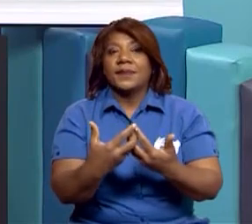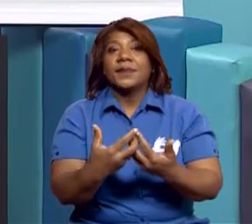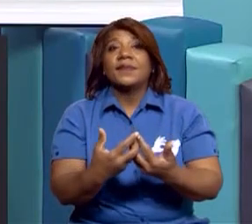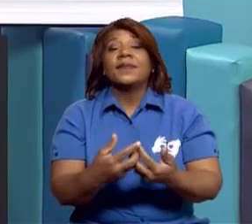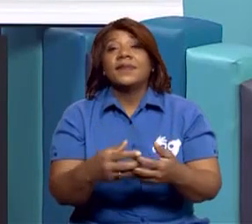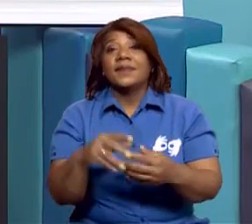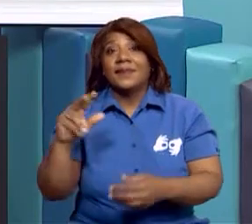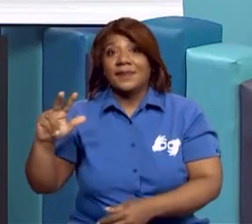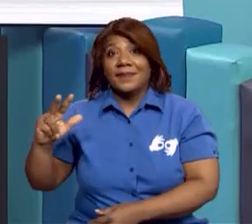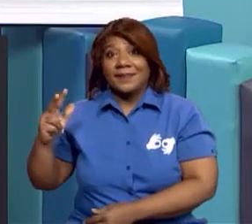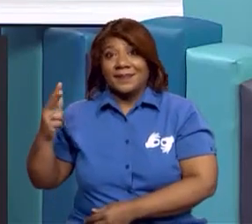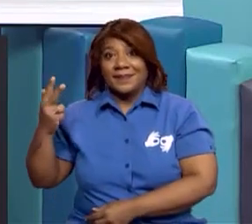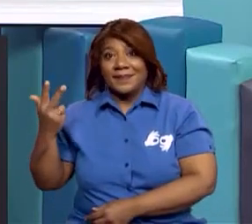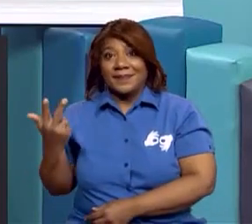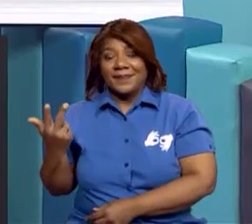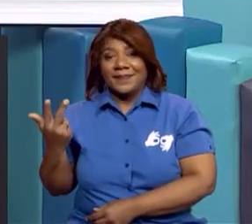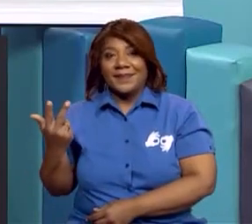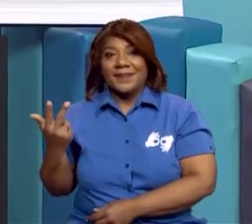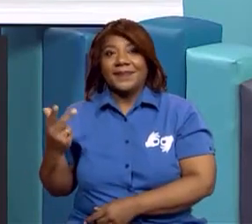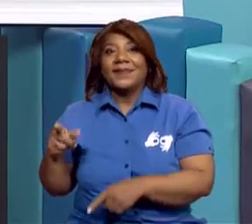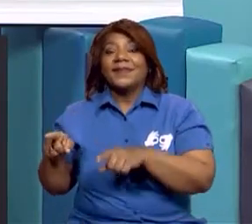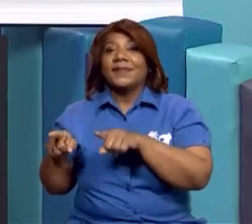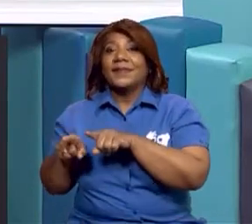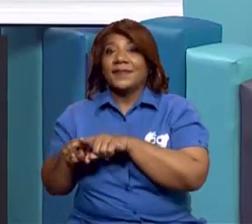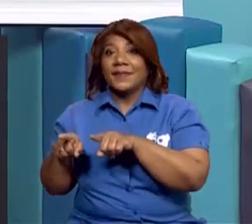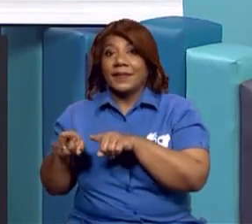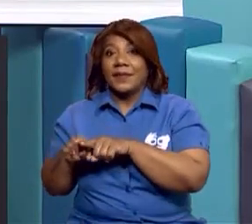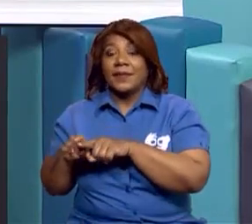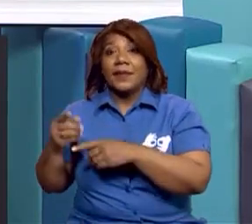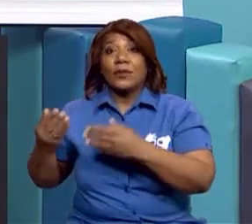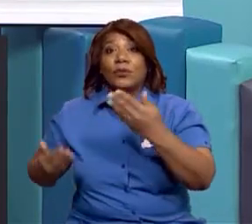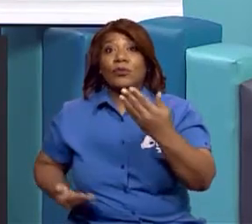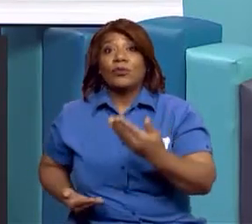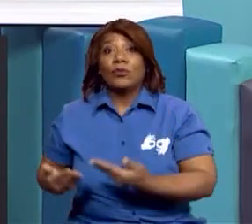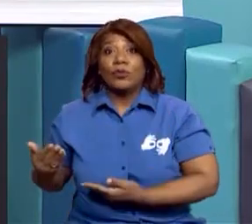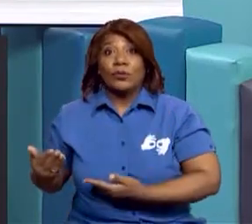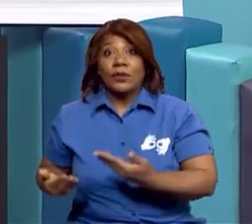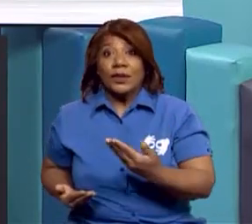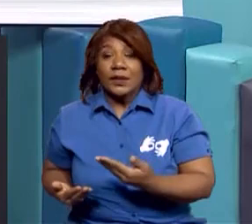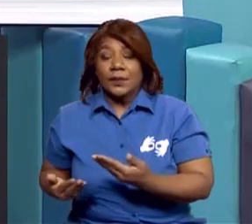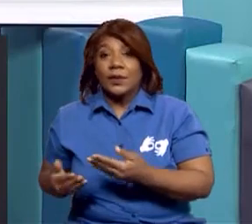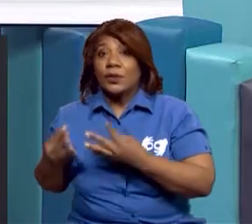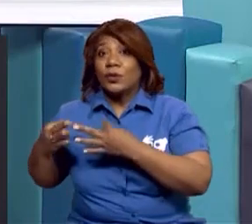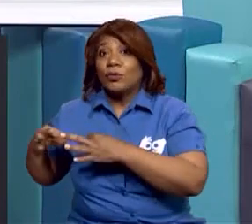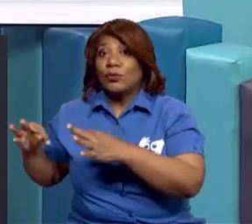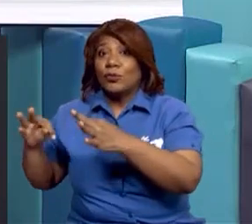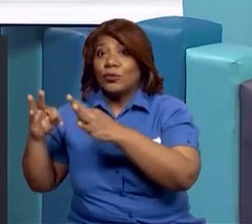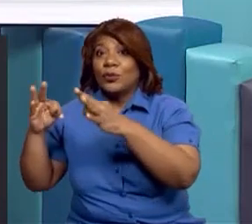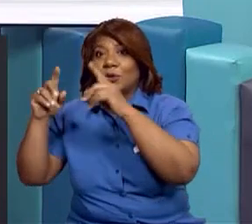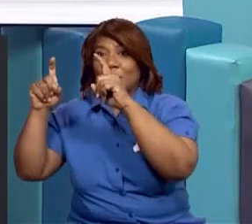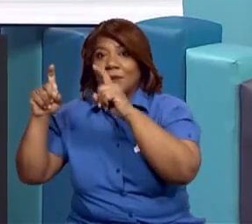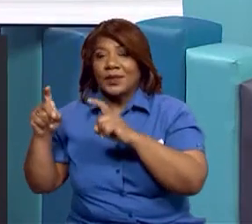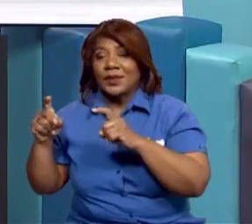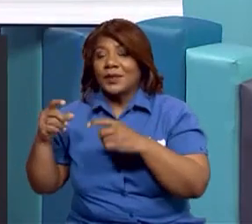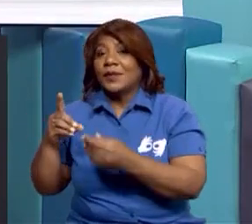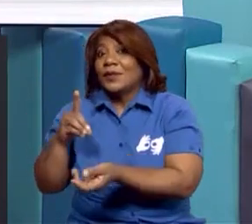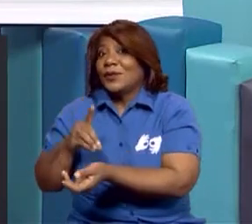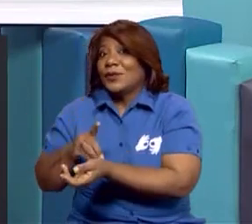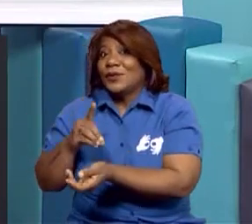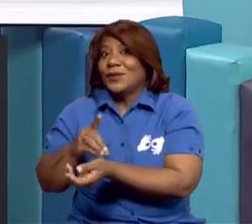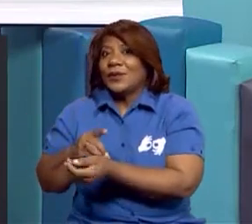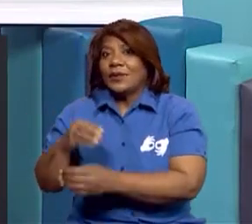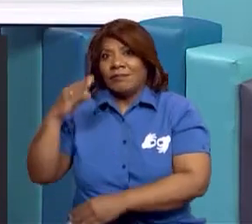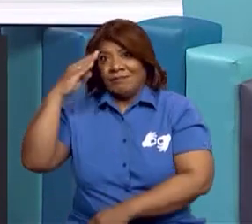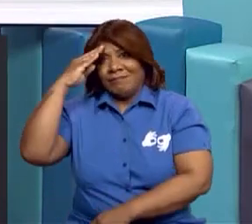el terciario, que ya sería esa parte que nos aporta y que nos da beneficios, el turismo, la educación, la salud, la seguridad.